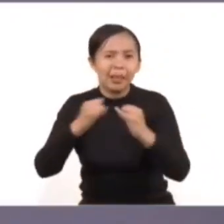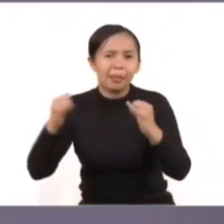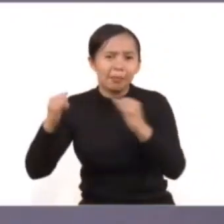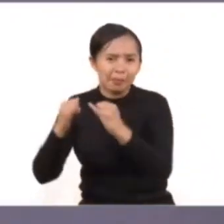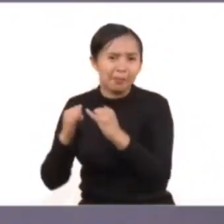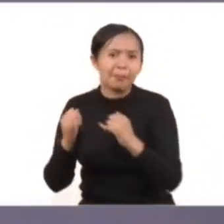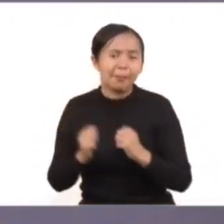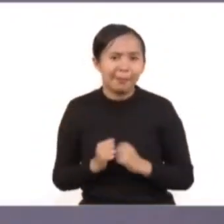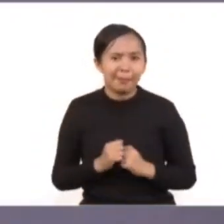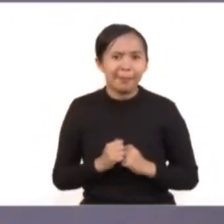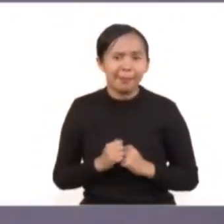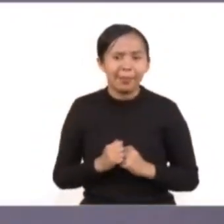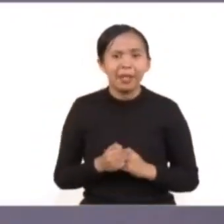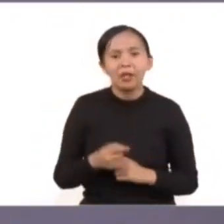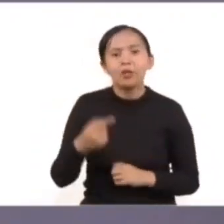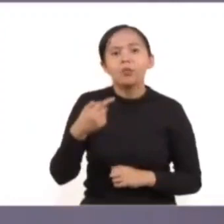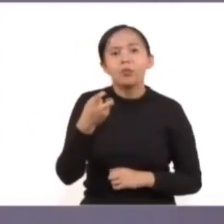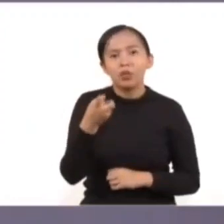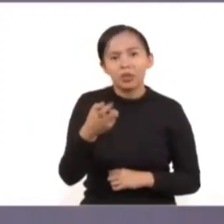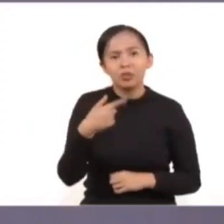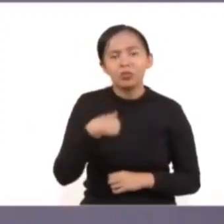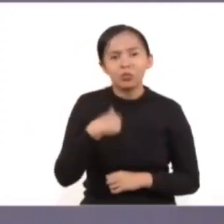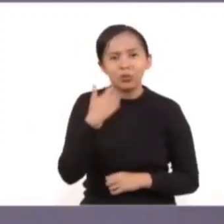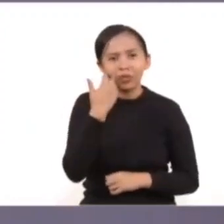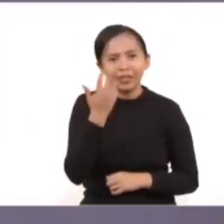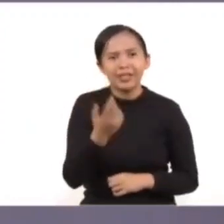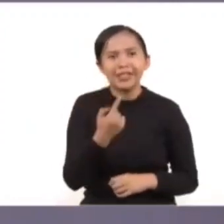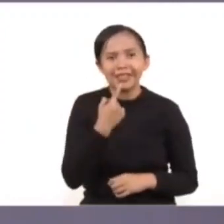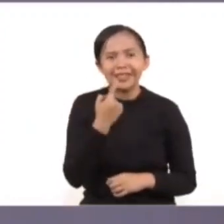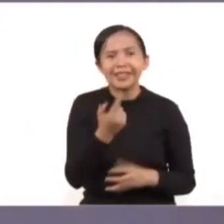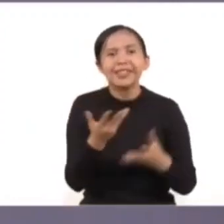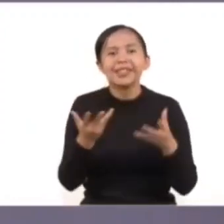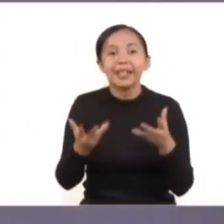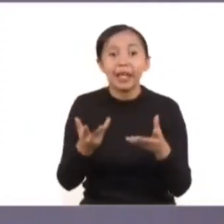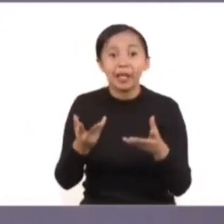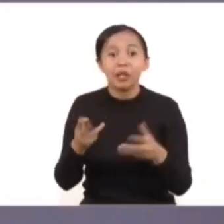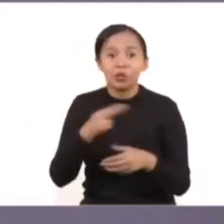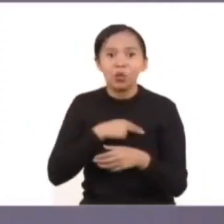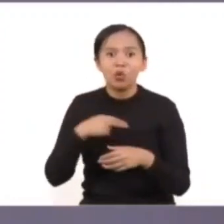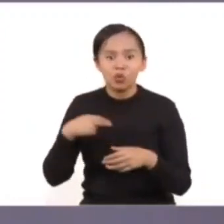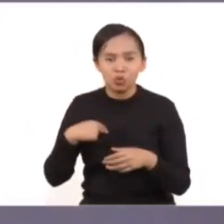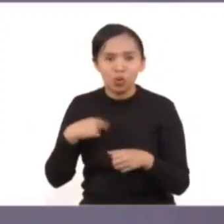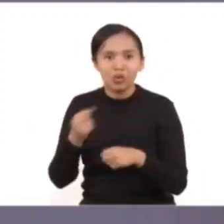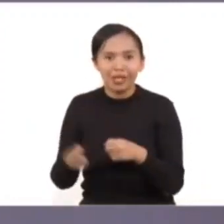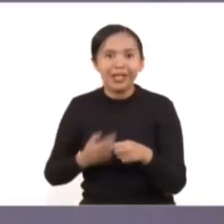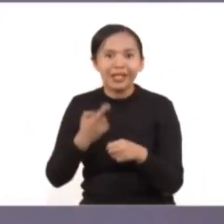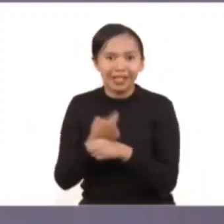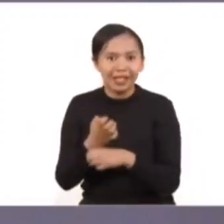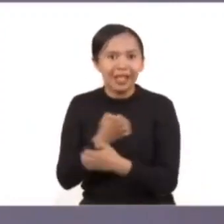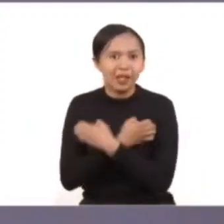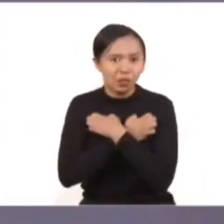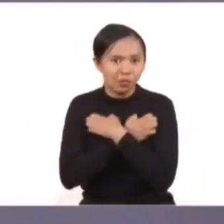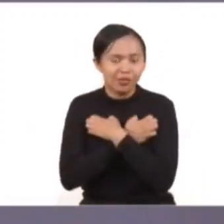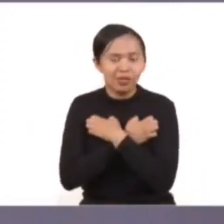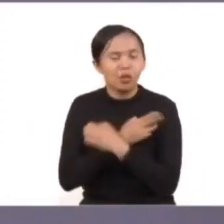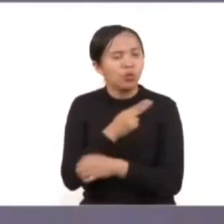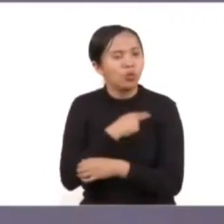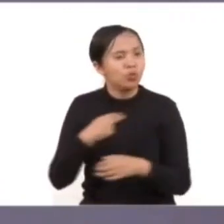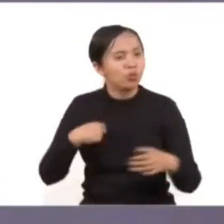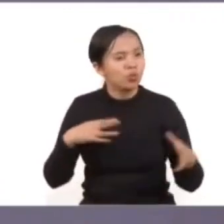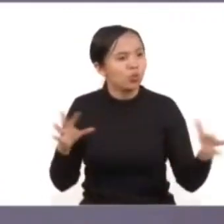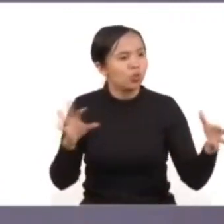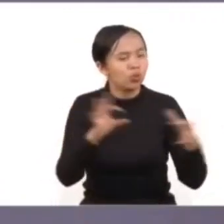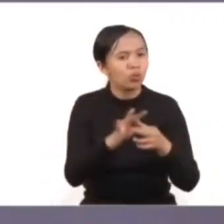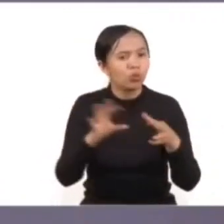representada. Entonces, yo quiero decir que nosotros en Educación Media Superior nos hemos sumado y nos hemos vinculado con todos